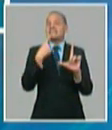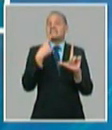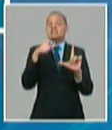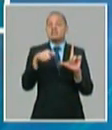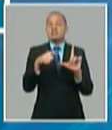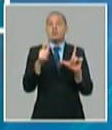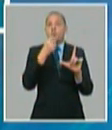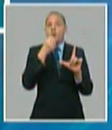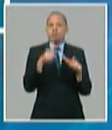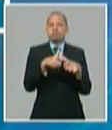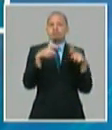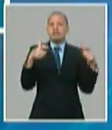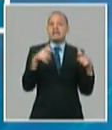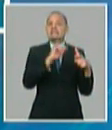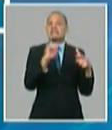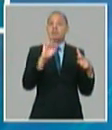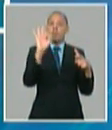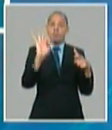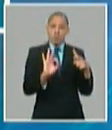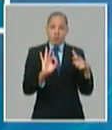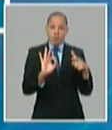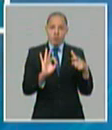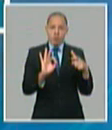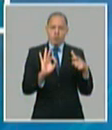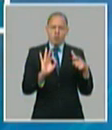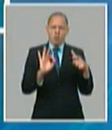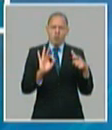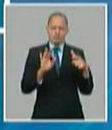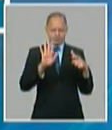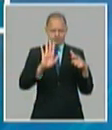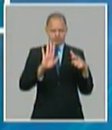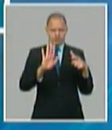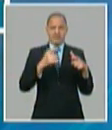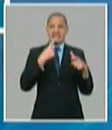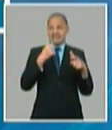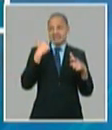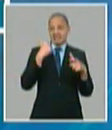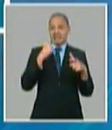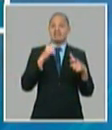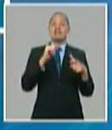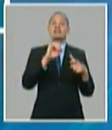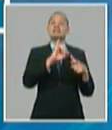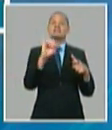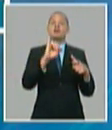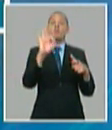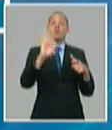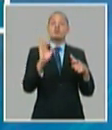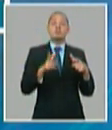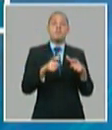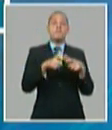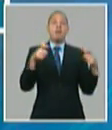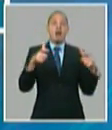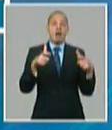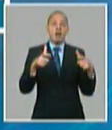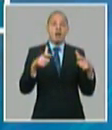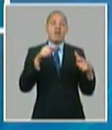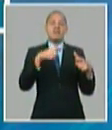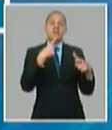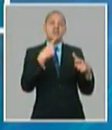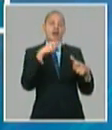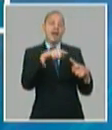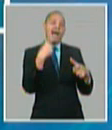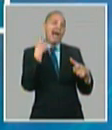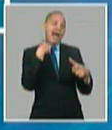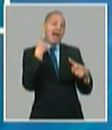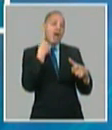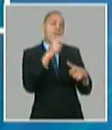% con respecto al 2020 pero ¿de qué 2020 estamos hablando? estamos hablando de un año 2020 que tuvo una parte importante de los dos meses para el